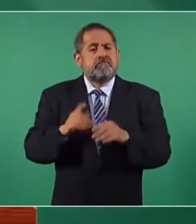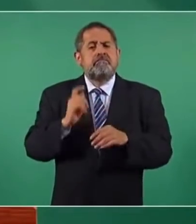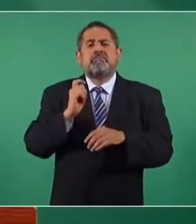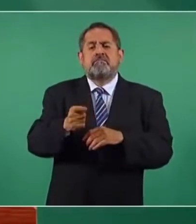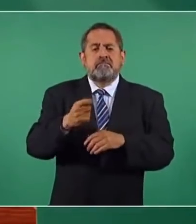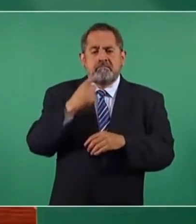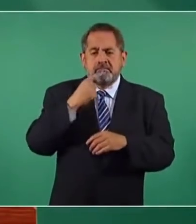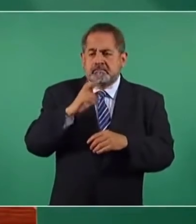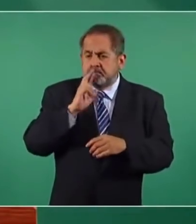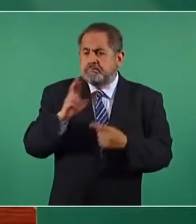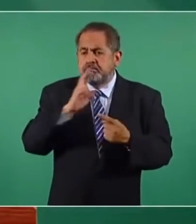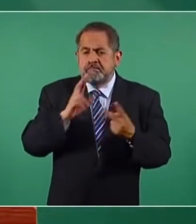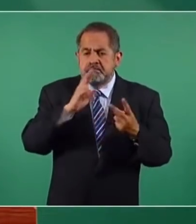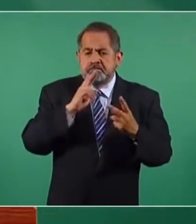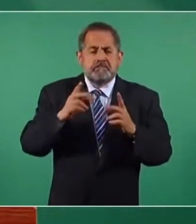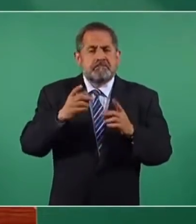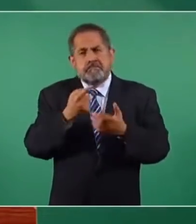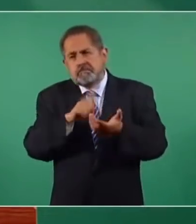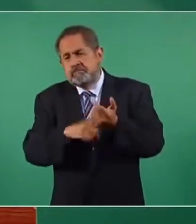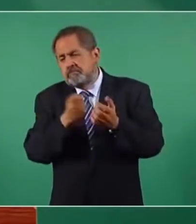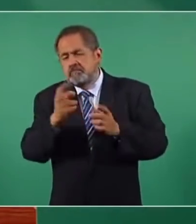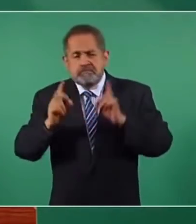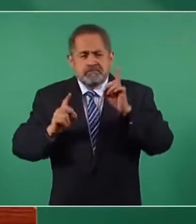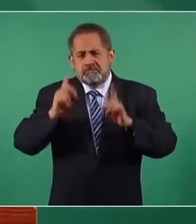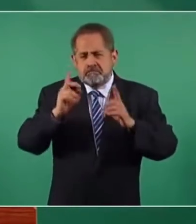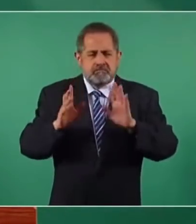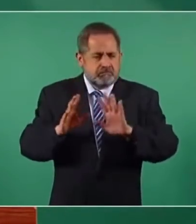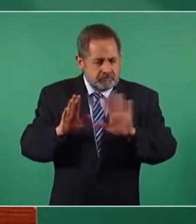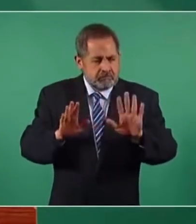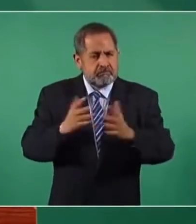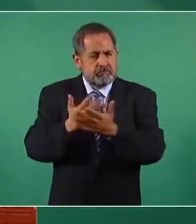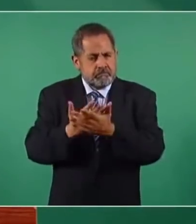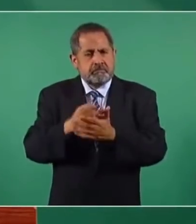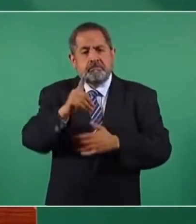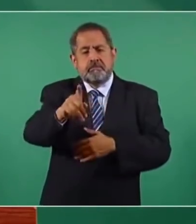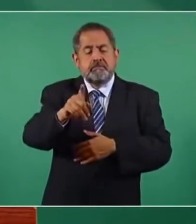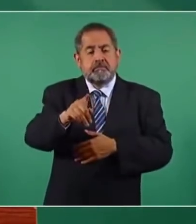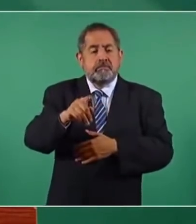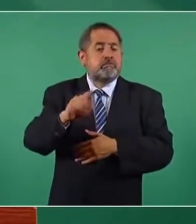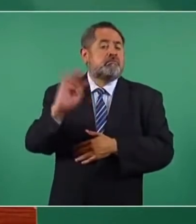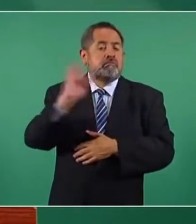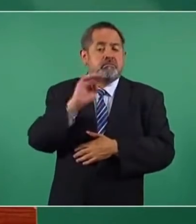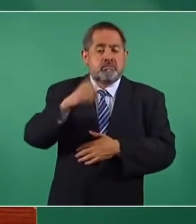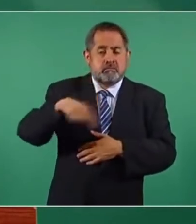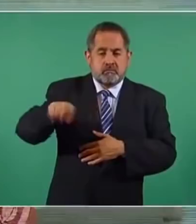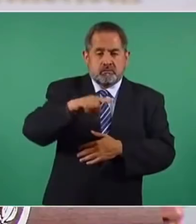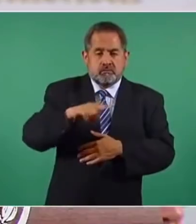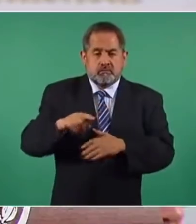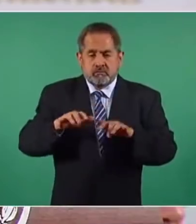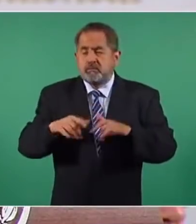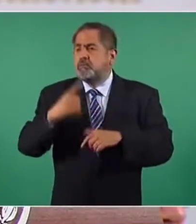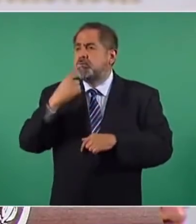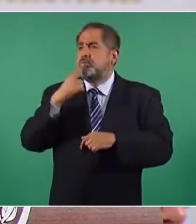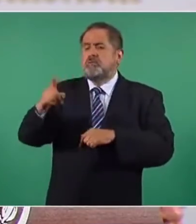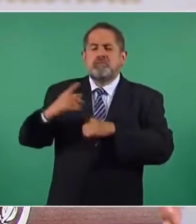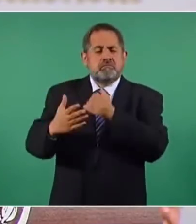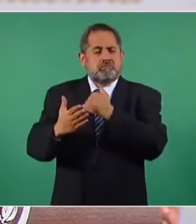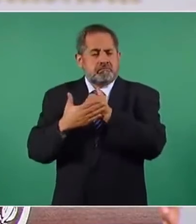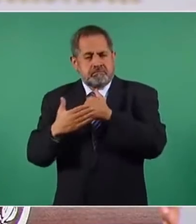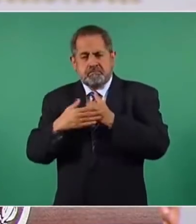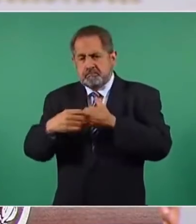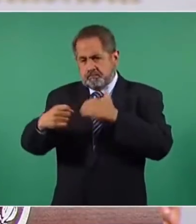están teniendo como dudas. Lo único que le estamos pidiendo es que cuando hagan alguna, vamos a llamarle denuncia, alguna